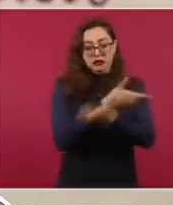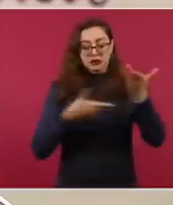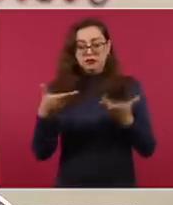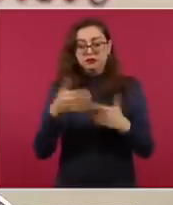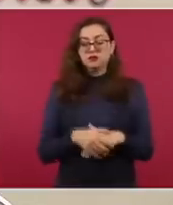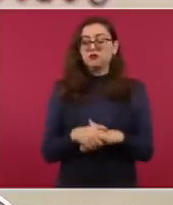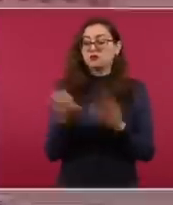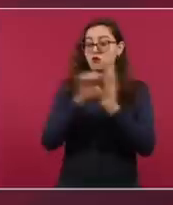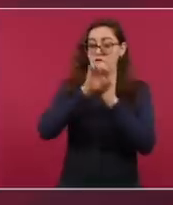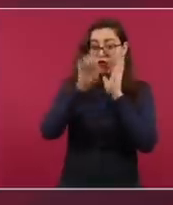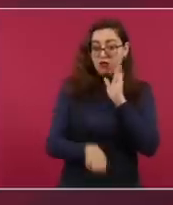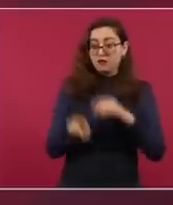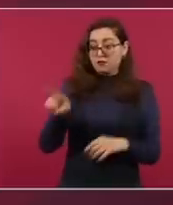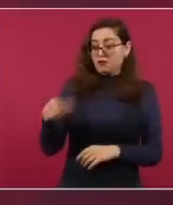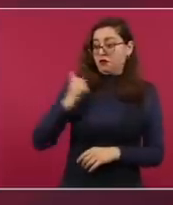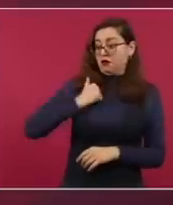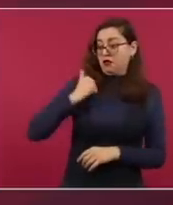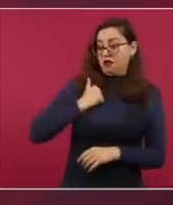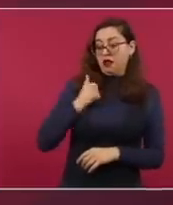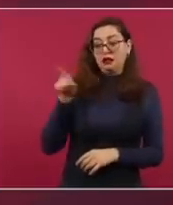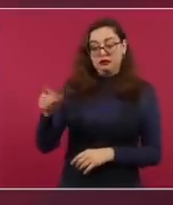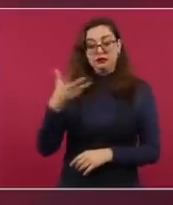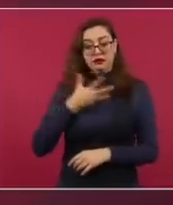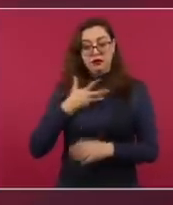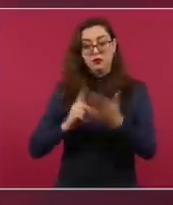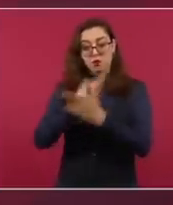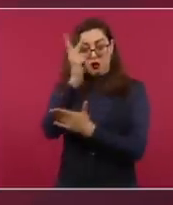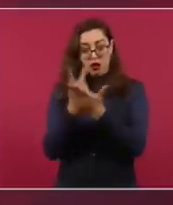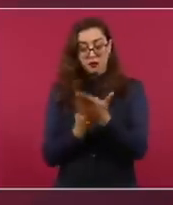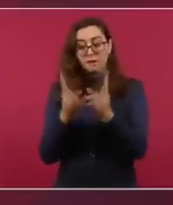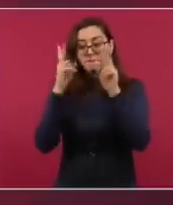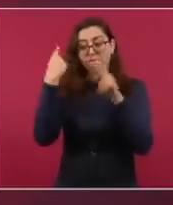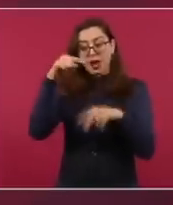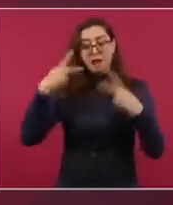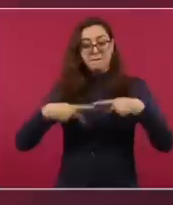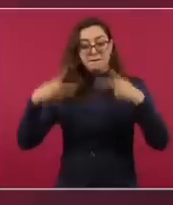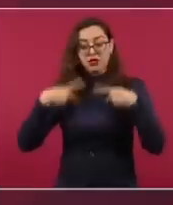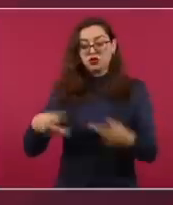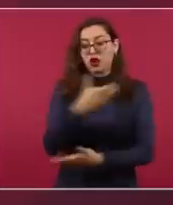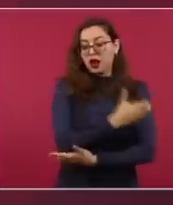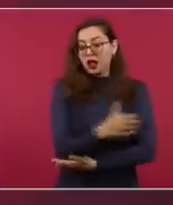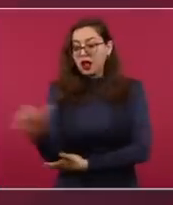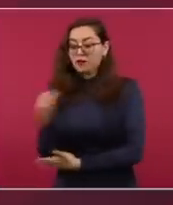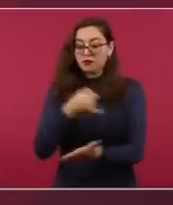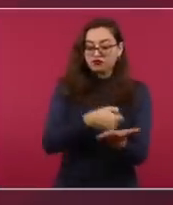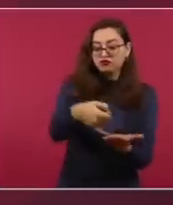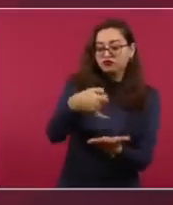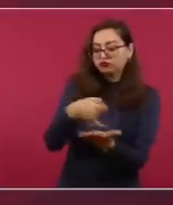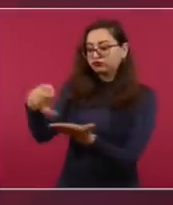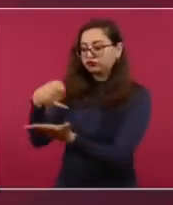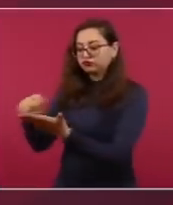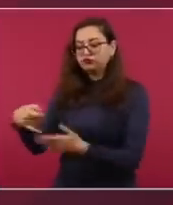reconocido en la reunión, el programa de trabajadores agrícolas temporales, que ha permitido que un